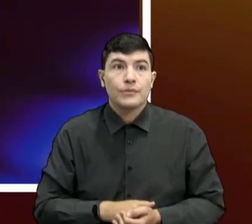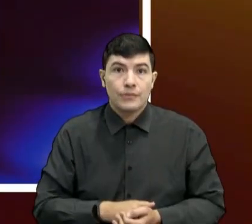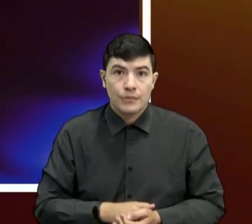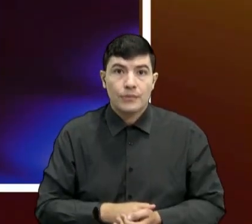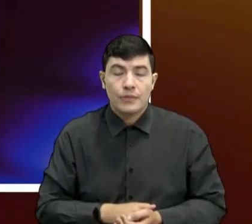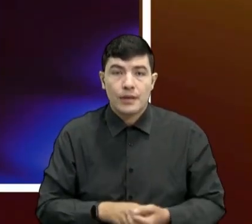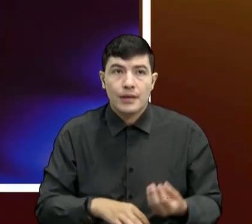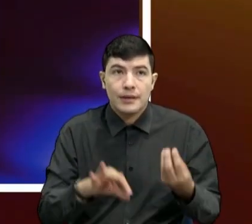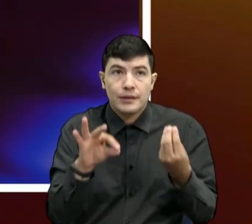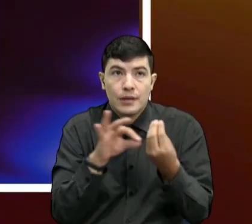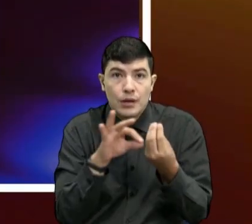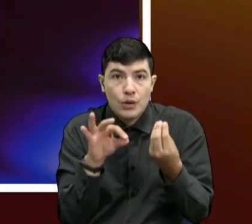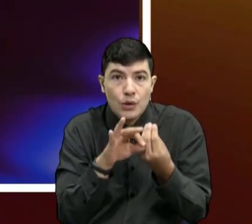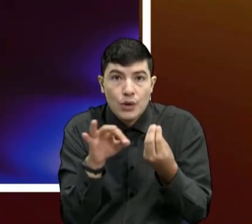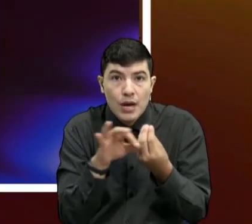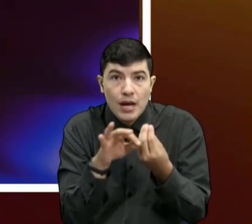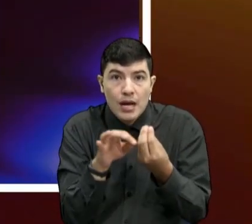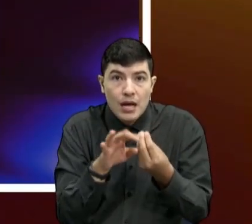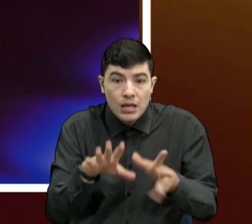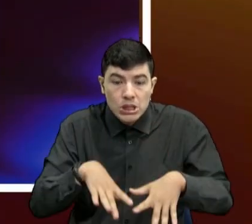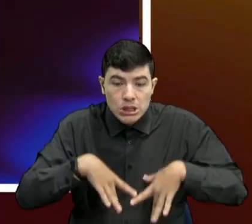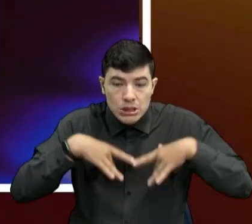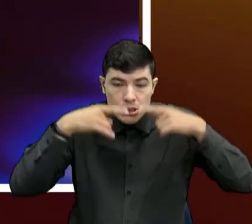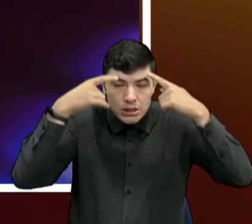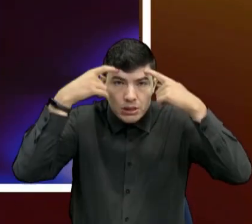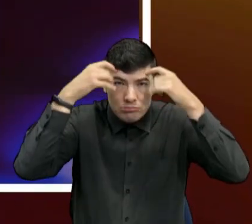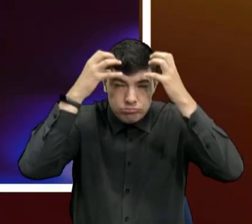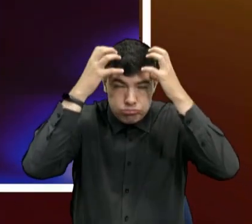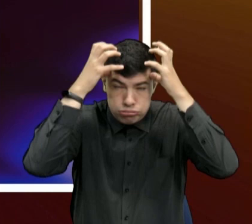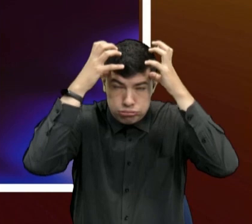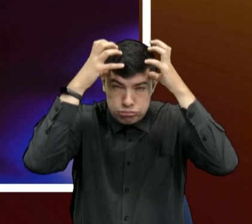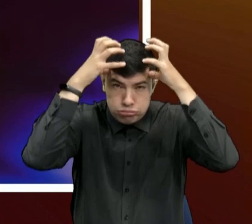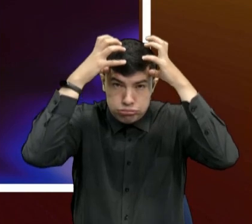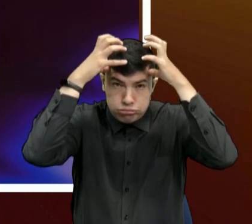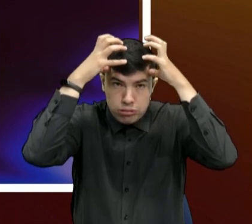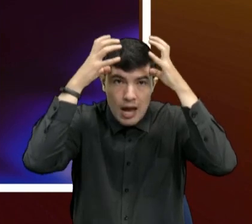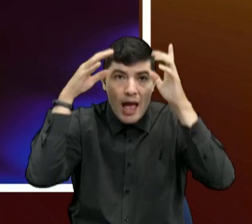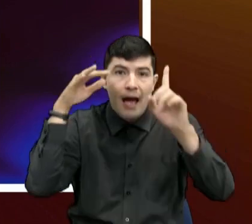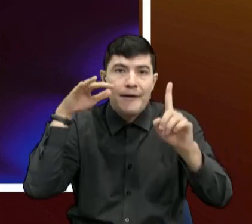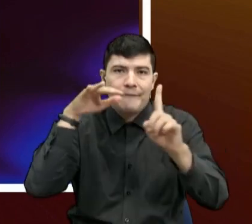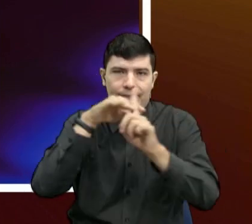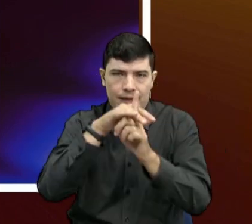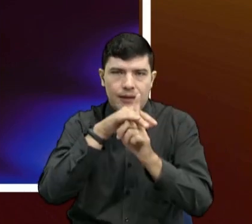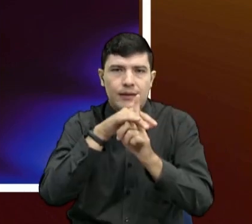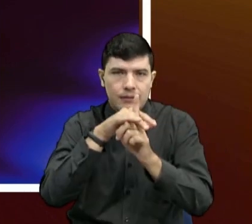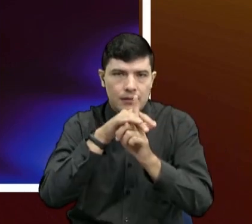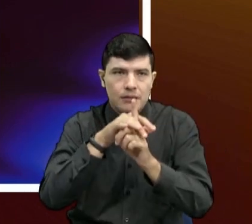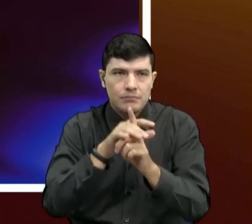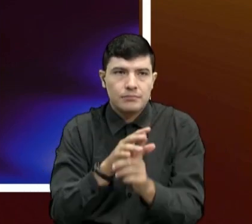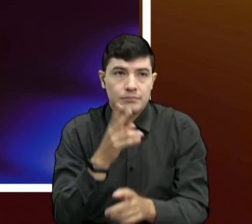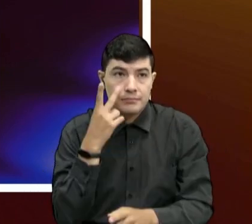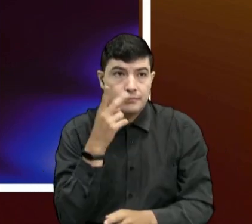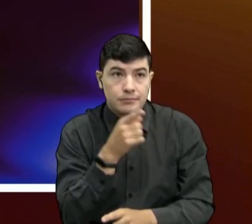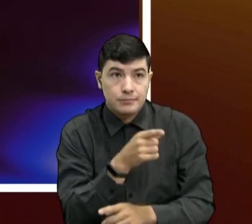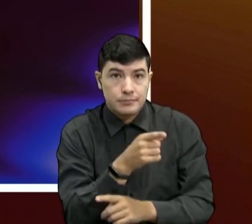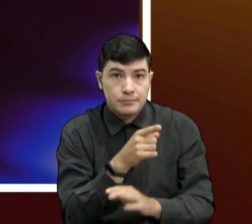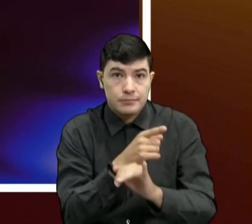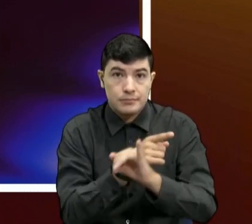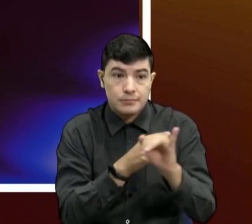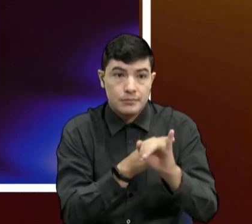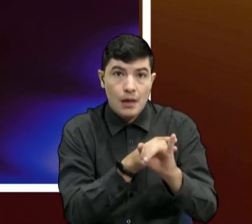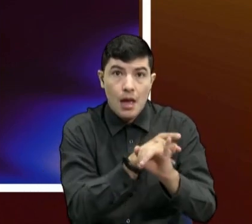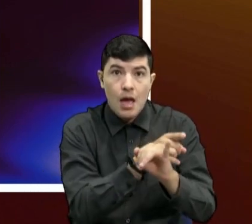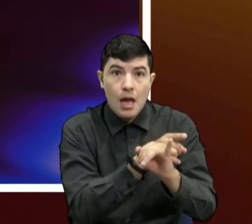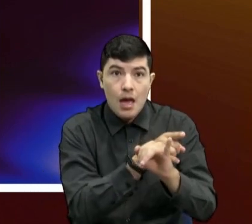¿dónde se ve reflejado el efecto de esas drogas psicoactivas que tú decías? En el cerebro. En el cerebro. Fíjate que aquí ya tenemos